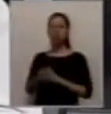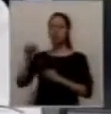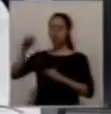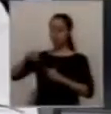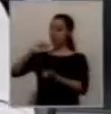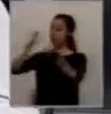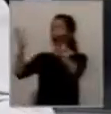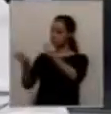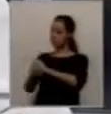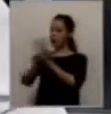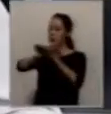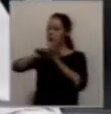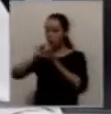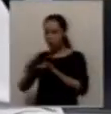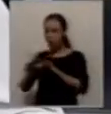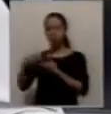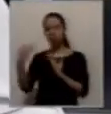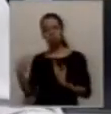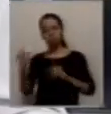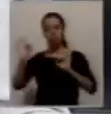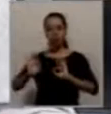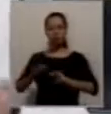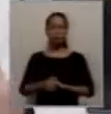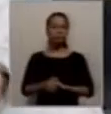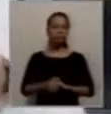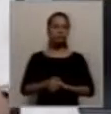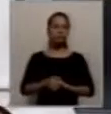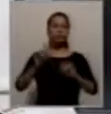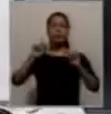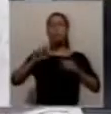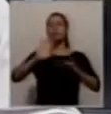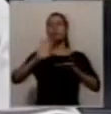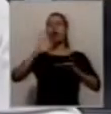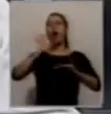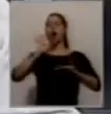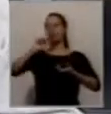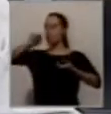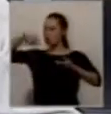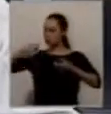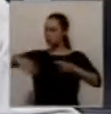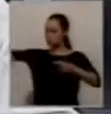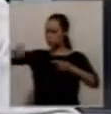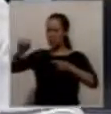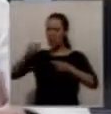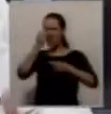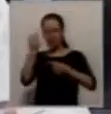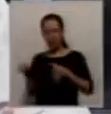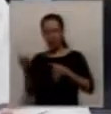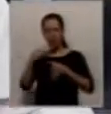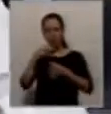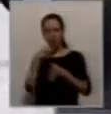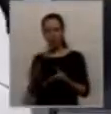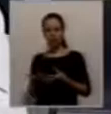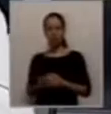Federico explicaba también, sino que a la vez tiene que ver con un medio ambiente, con otro espacio verde. Capital está quedando sin espacios verdes, queda el